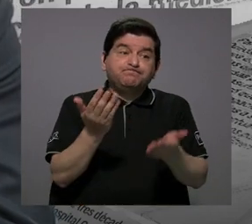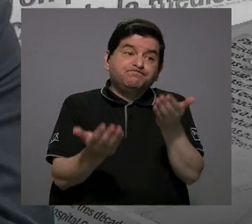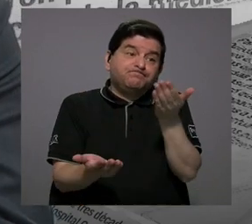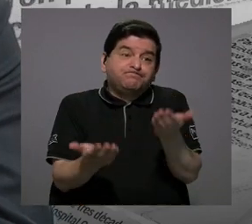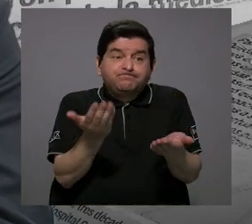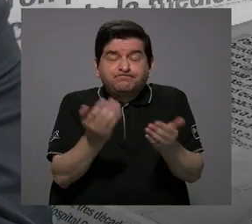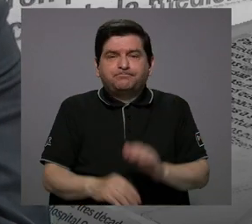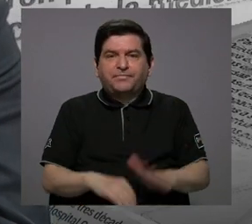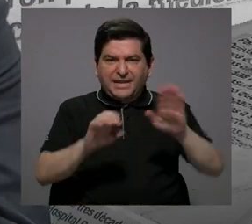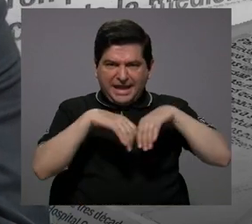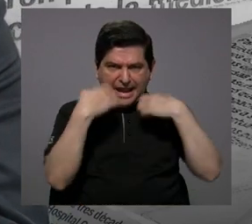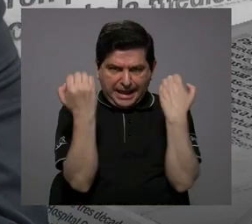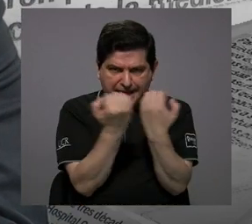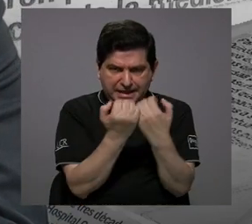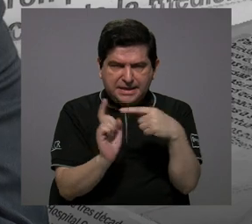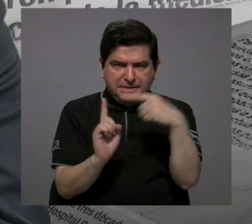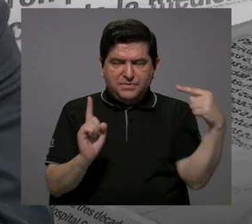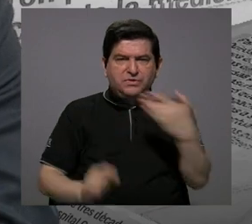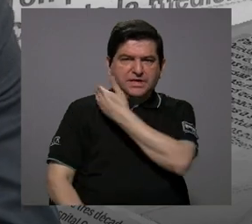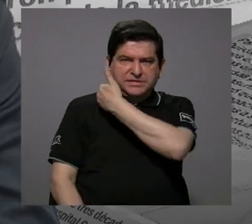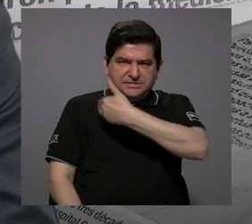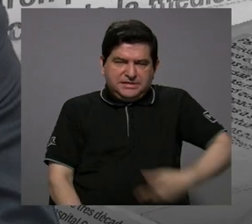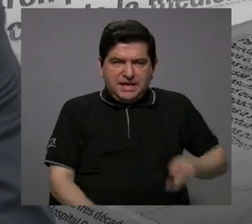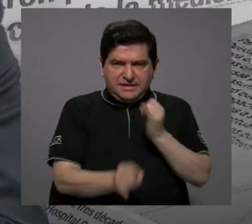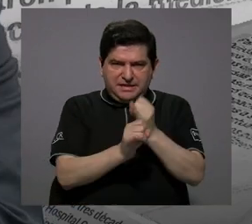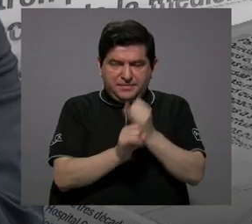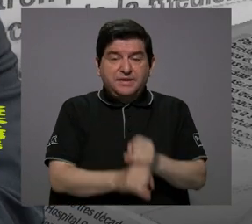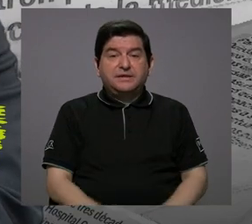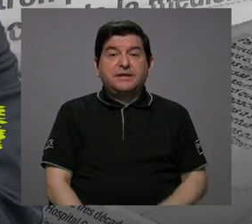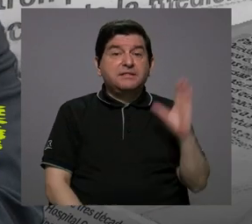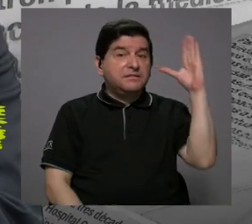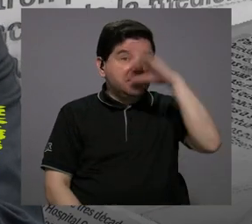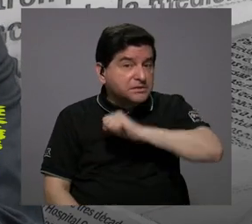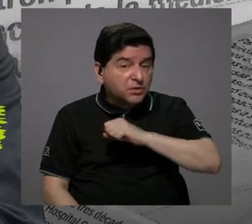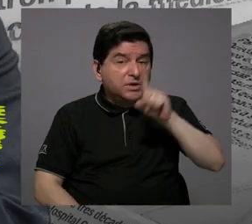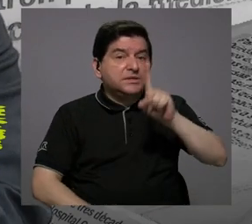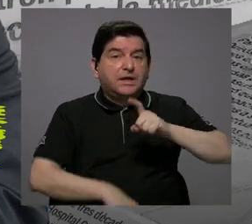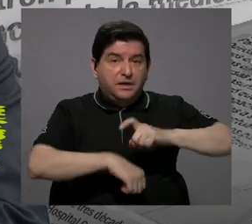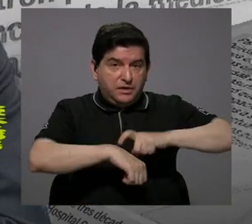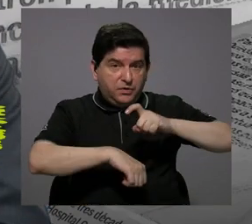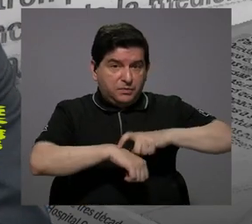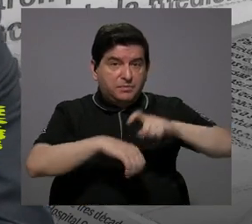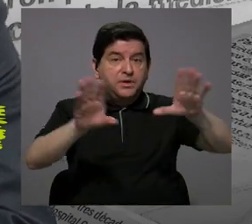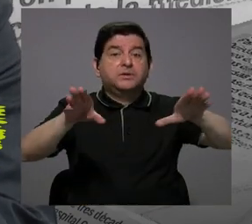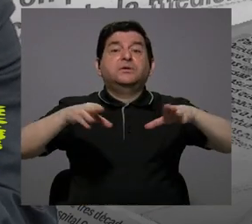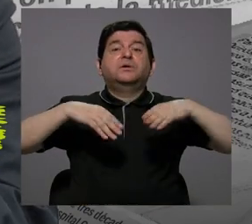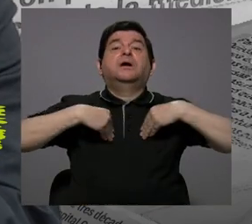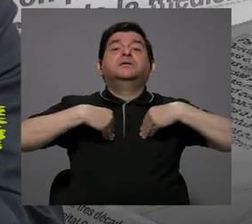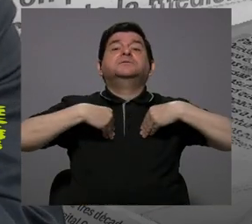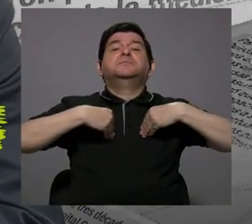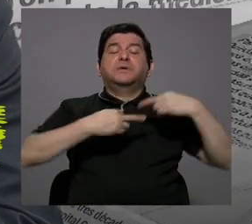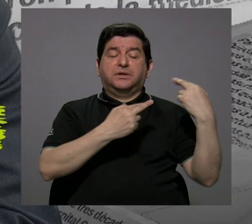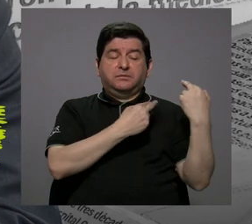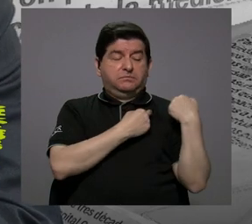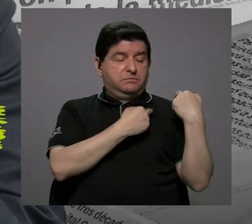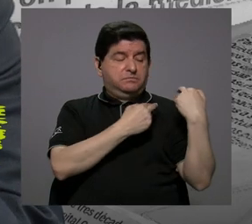estos equipos, a partir de la Presidencia Ejecutiva, porque noté usted que la Presidencia Ejecutiva en algún momento asumió también la responsabilidad de